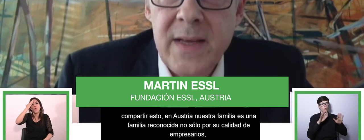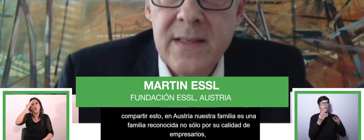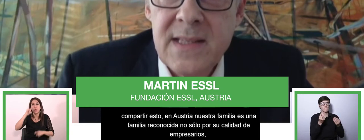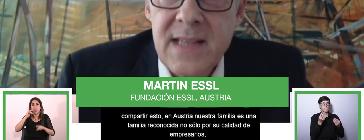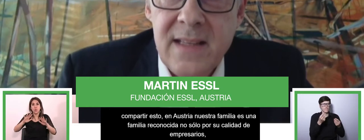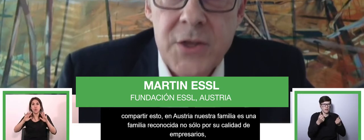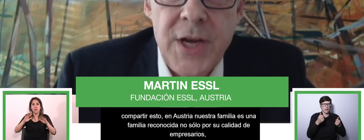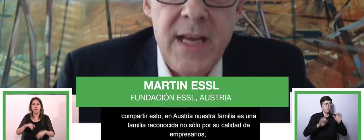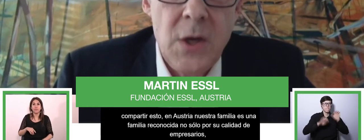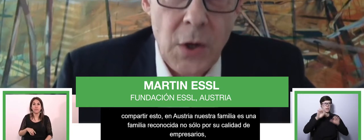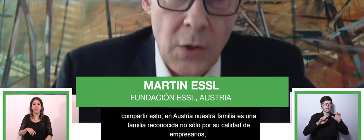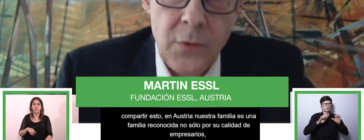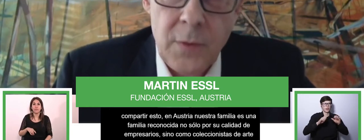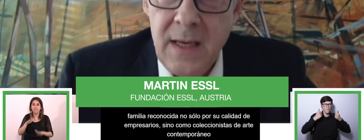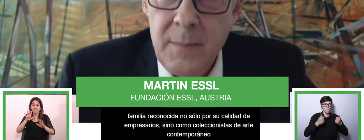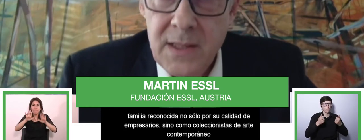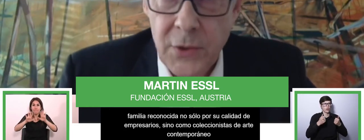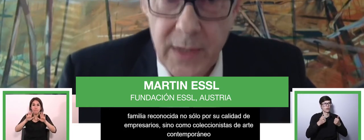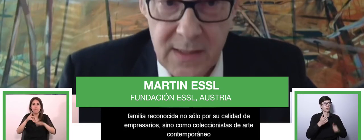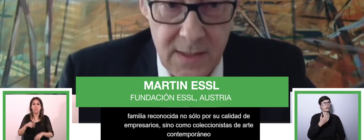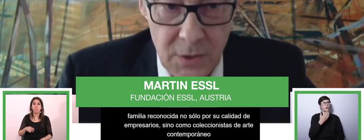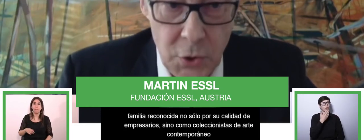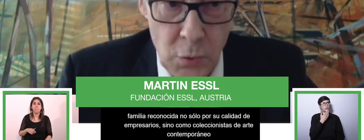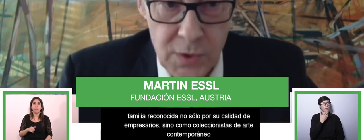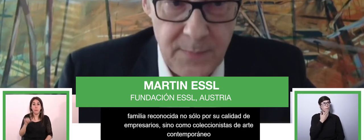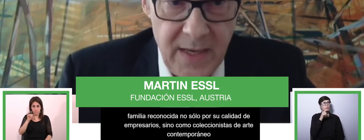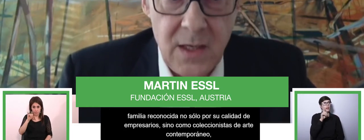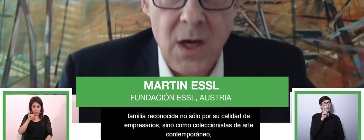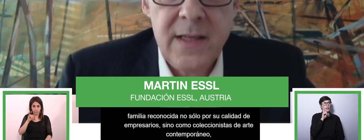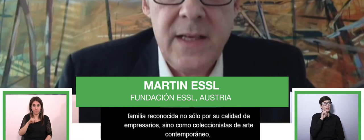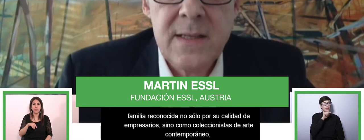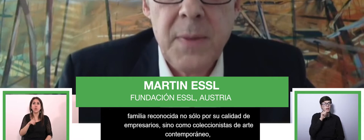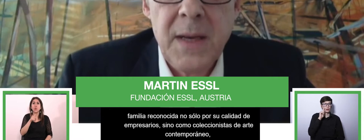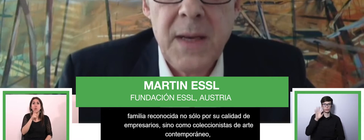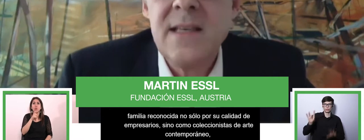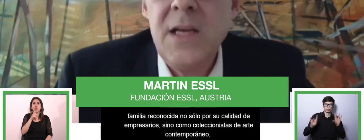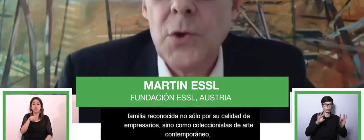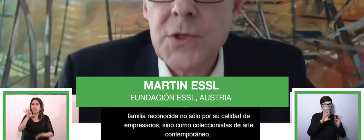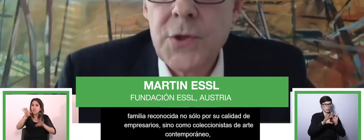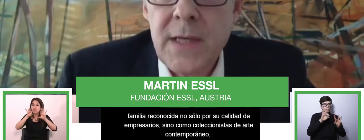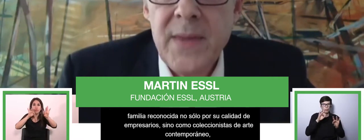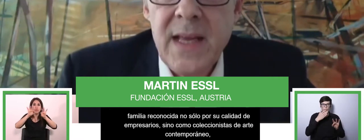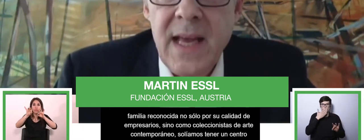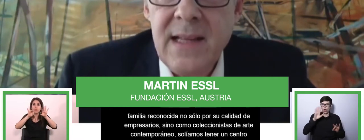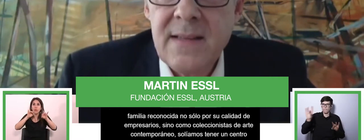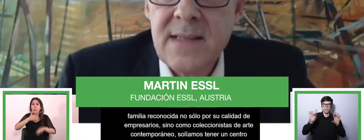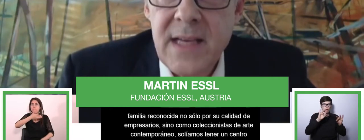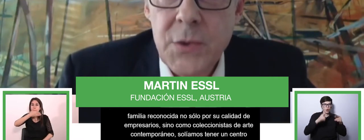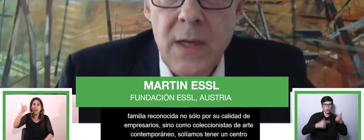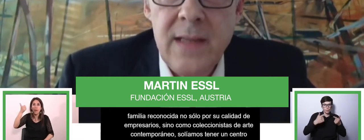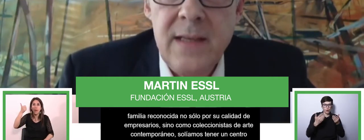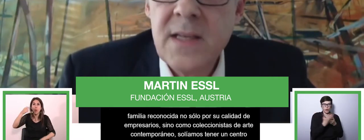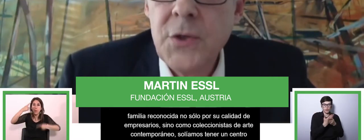improvement center chain for building materials, tools and gardening supplies in Austria and